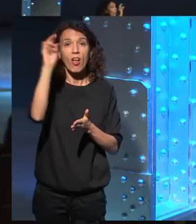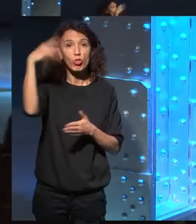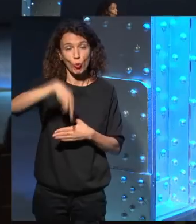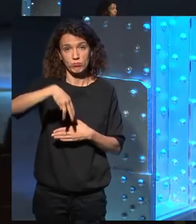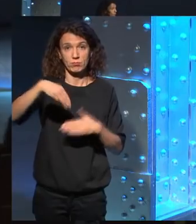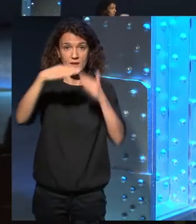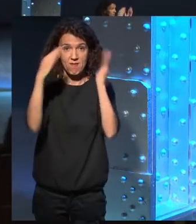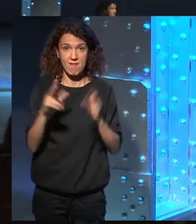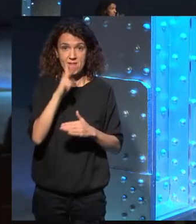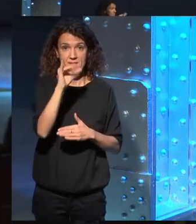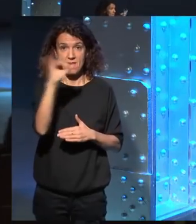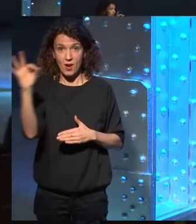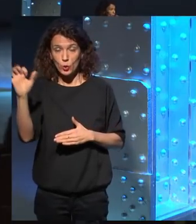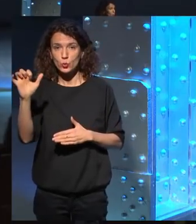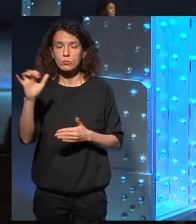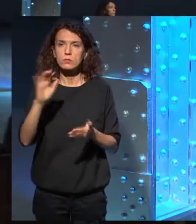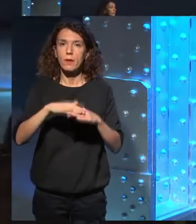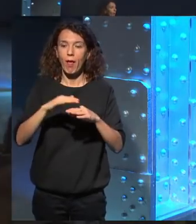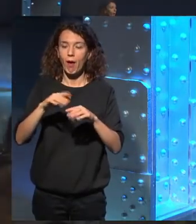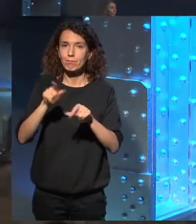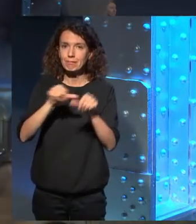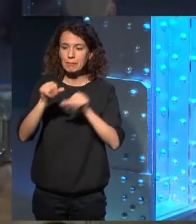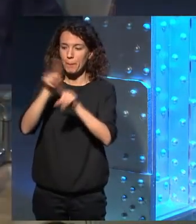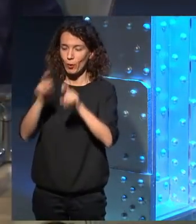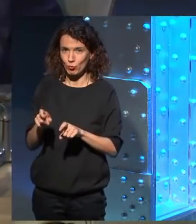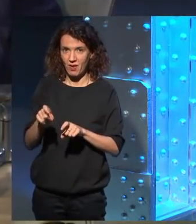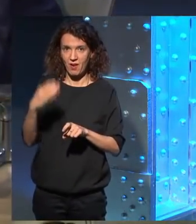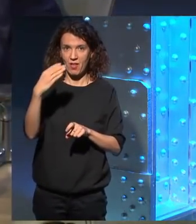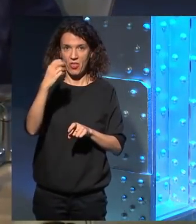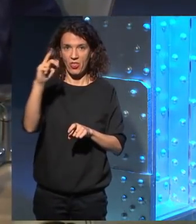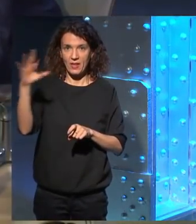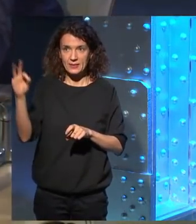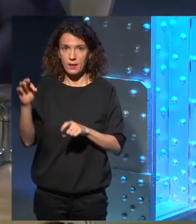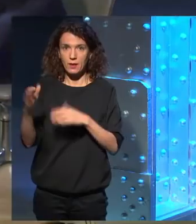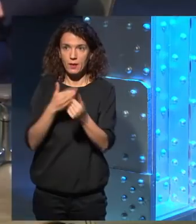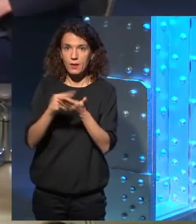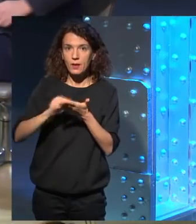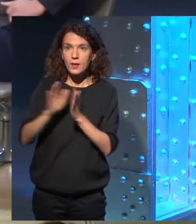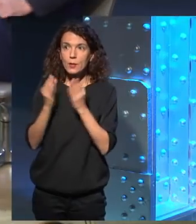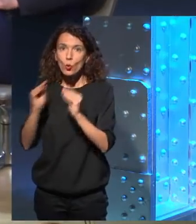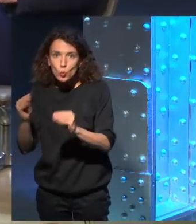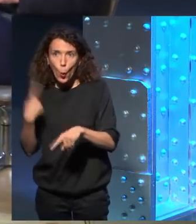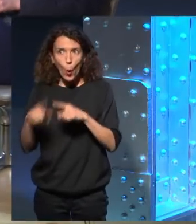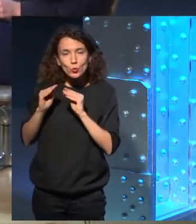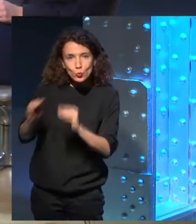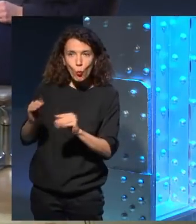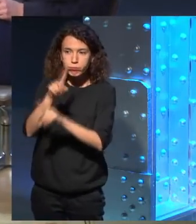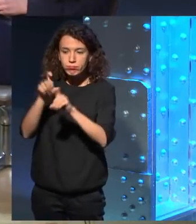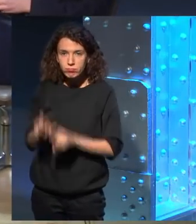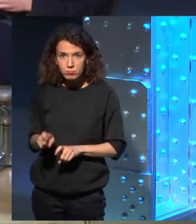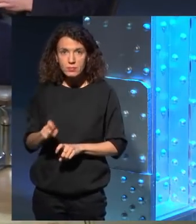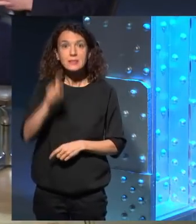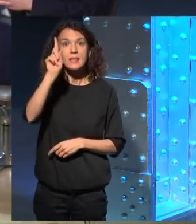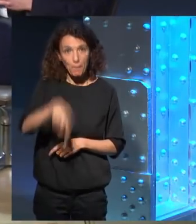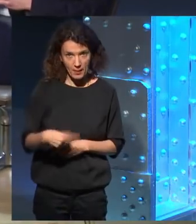a preguntar a César Aira por sus cosas, por su libro y por su